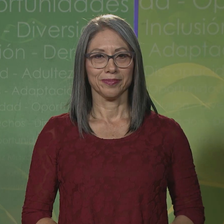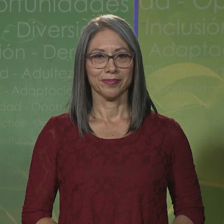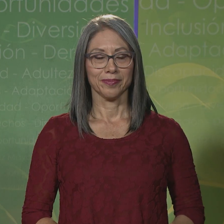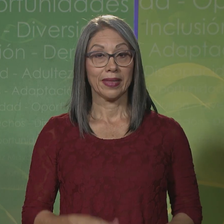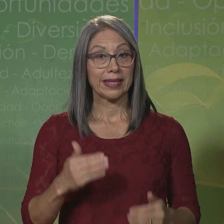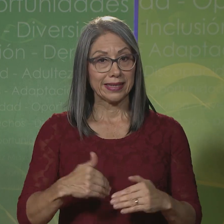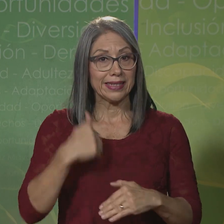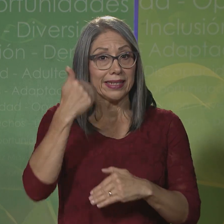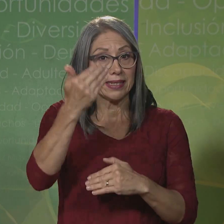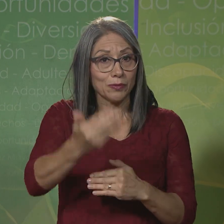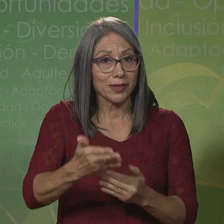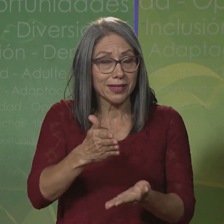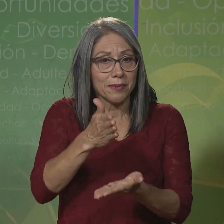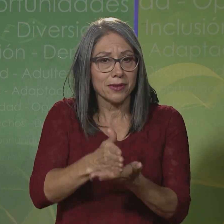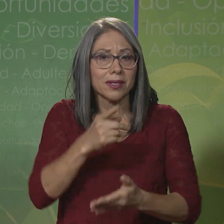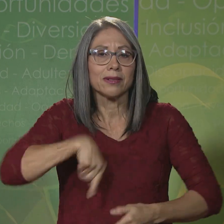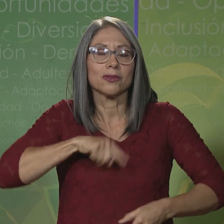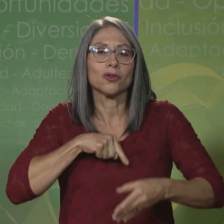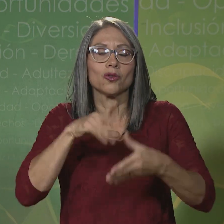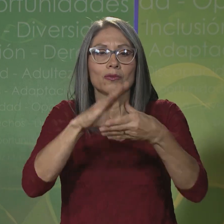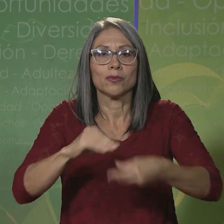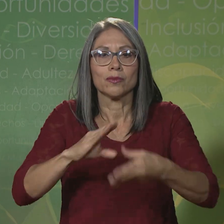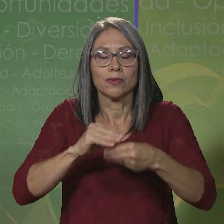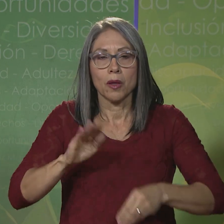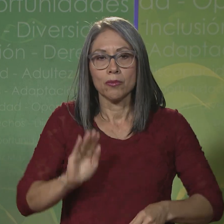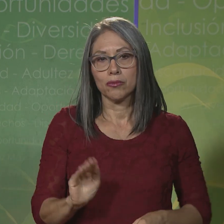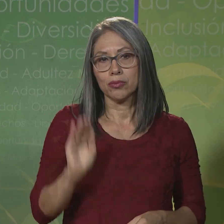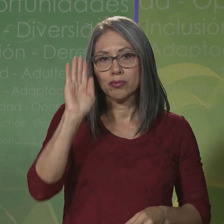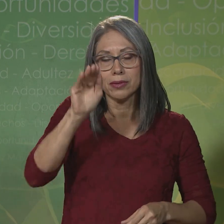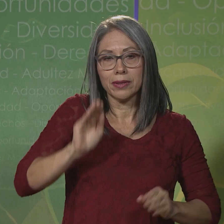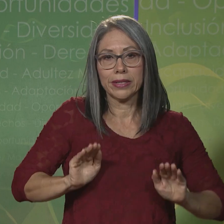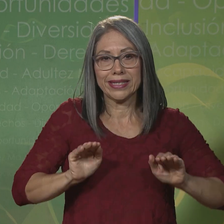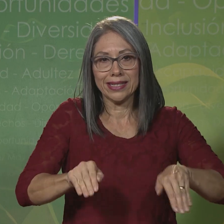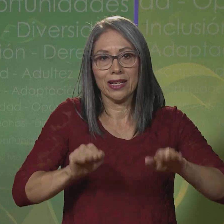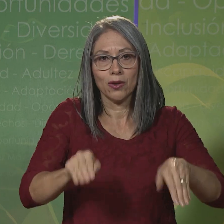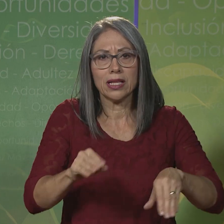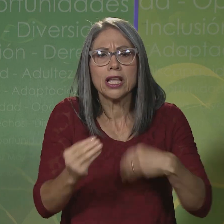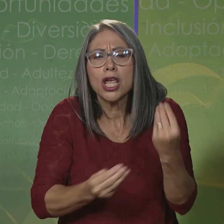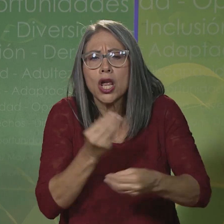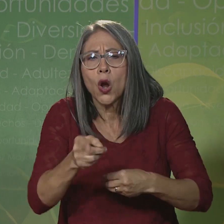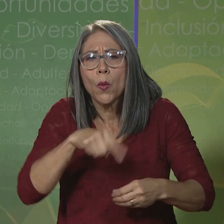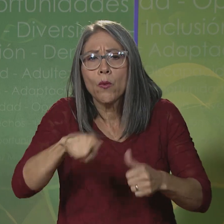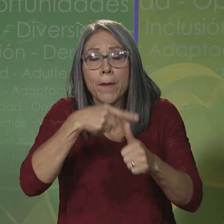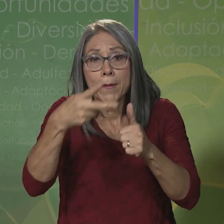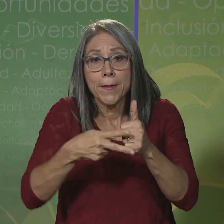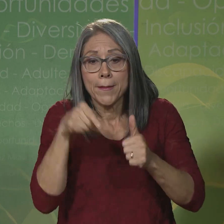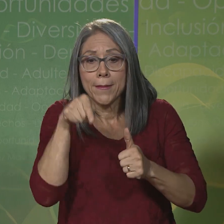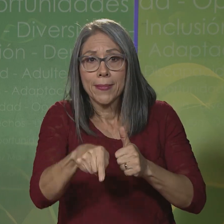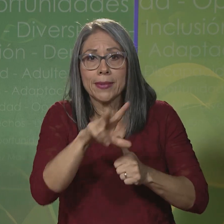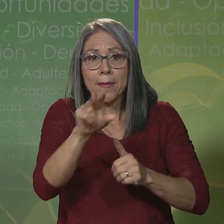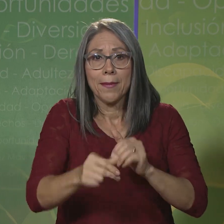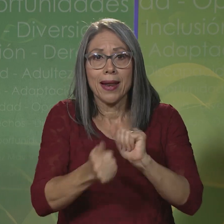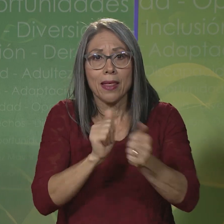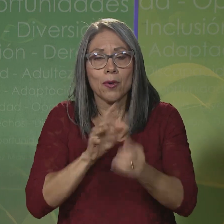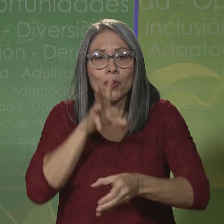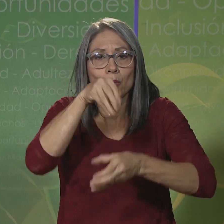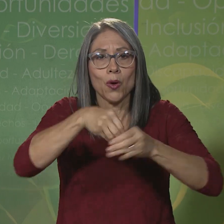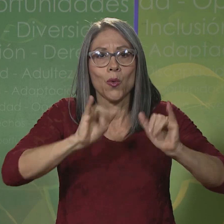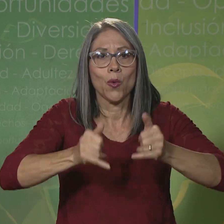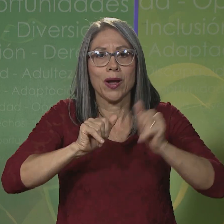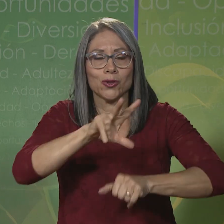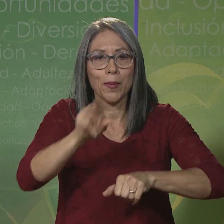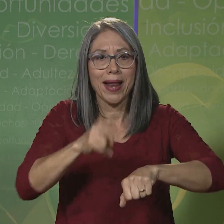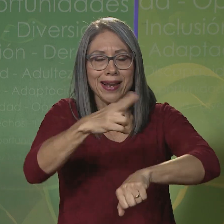Al volver de la pausa le contamos sobre baloncesto en Silla de Ruedas y cómo fue el debut de este paradeporte en los Juegos